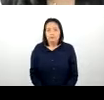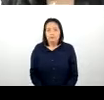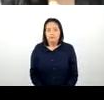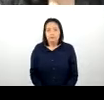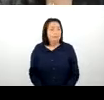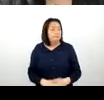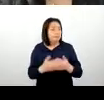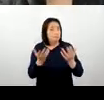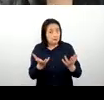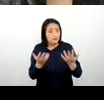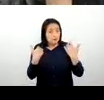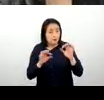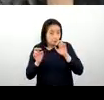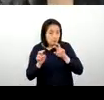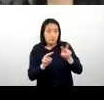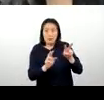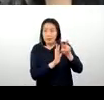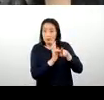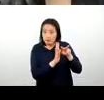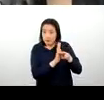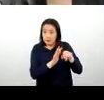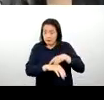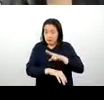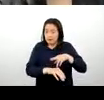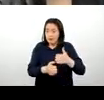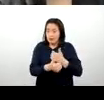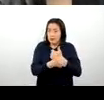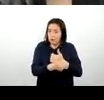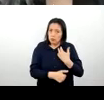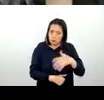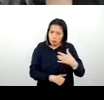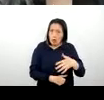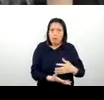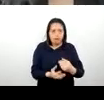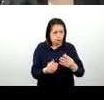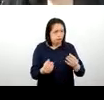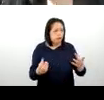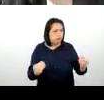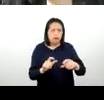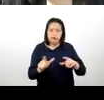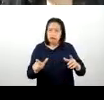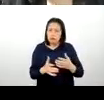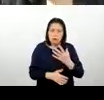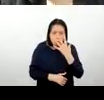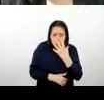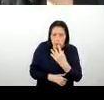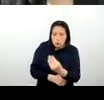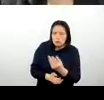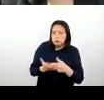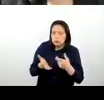Bueno, como se ha podido observar, la región Ayacucho tiene una gran potencialidad, no solamente por sus atractivos